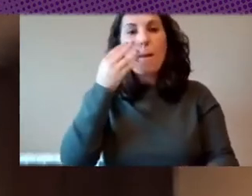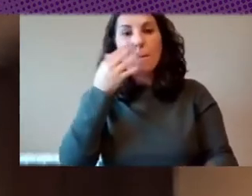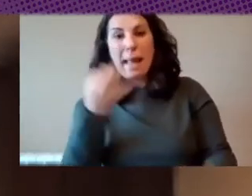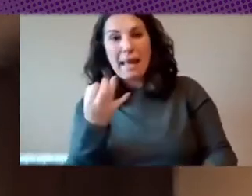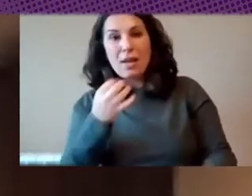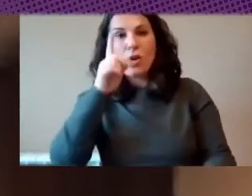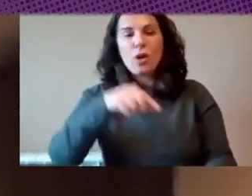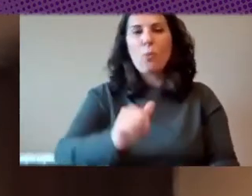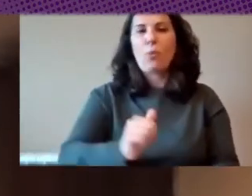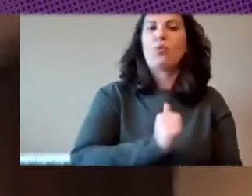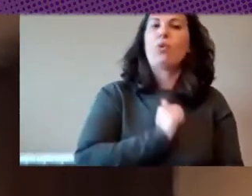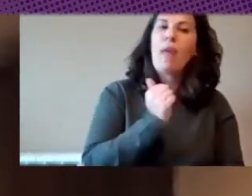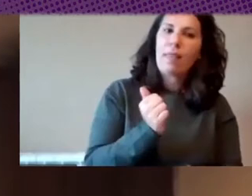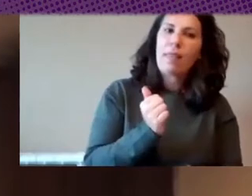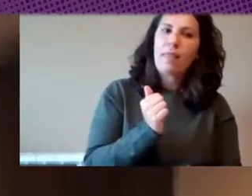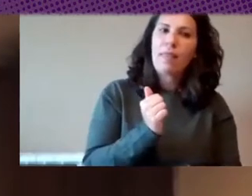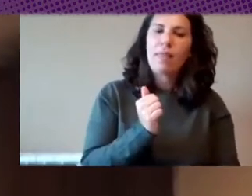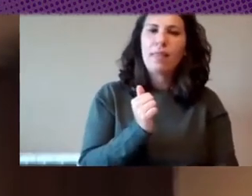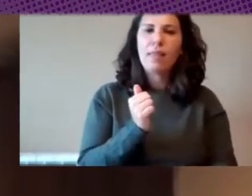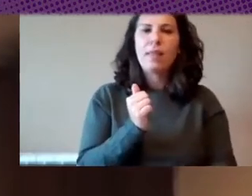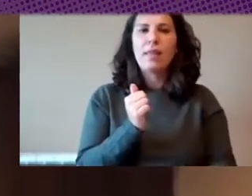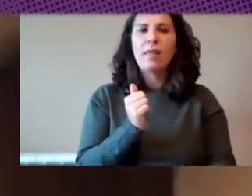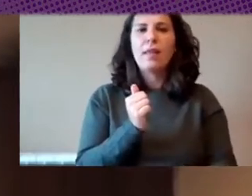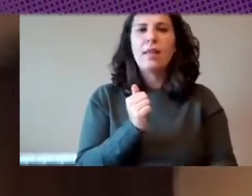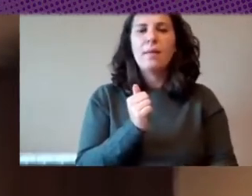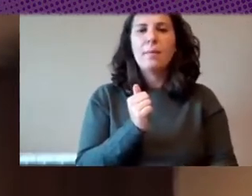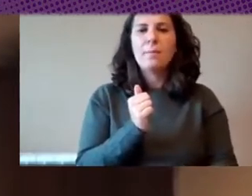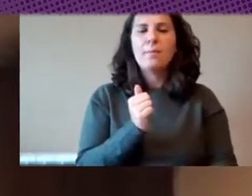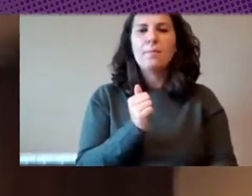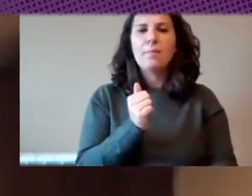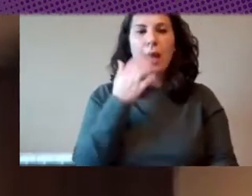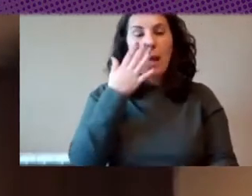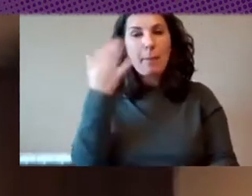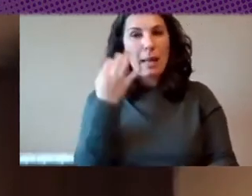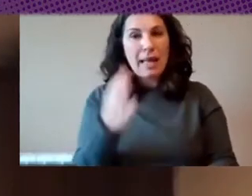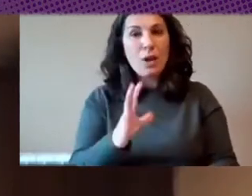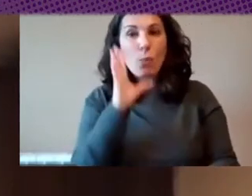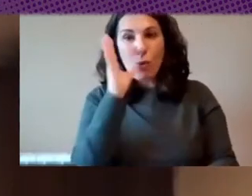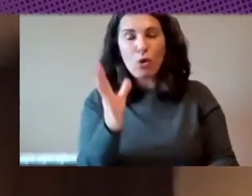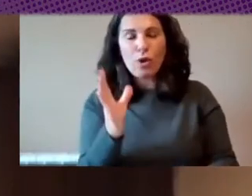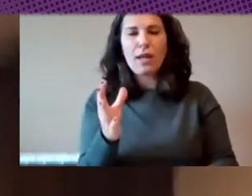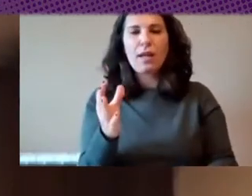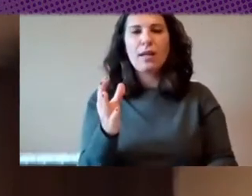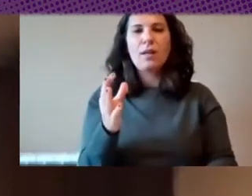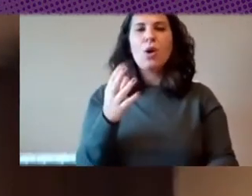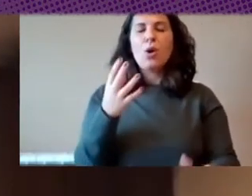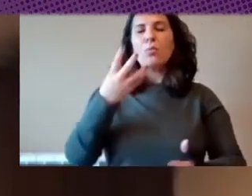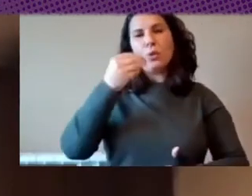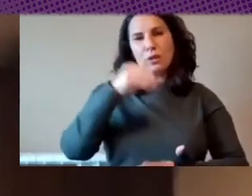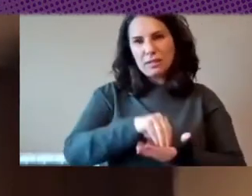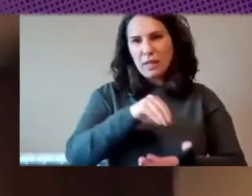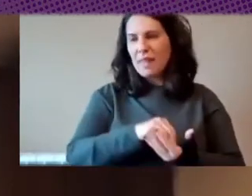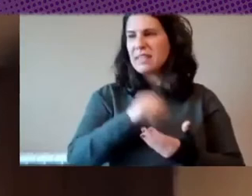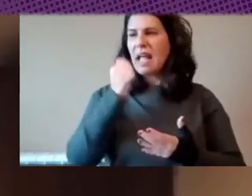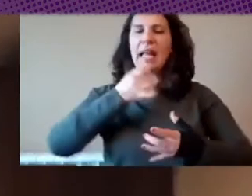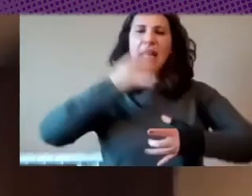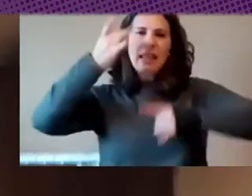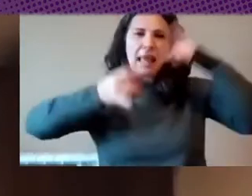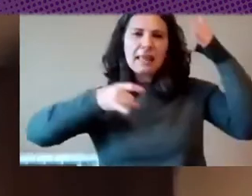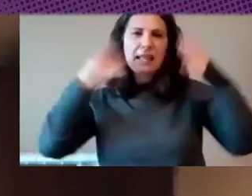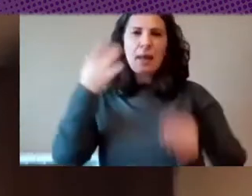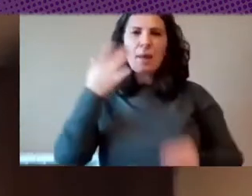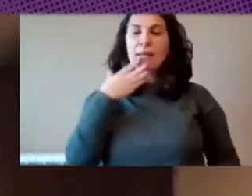oportunidad ¿no? un peligro porque si bien hay muchas veces iniciativas de jóvenes